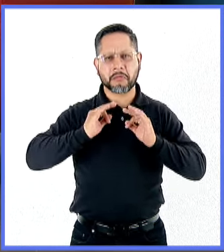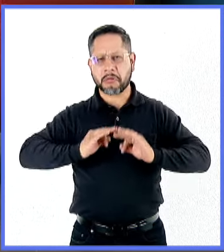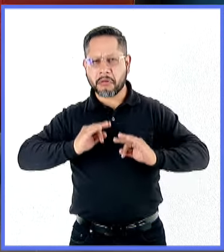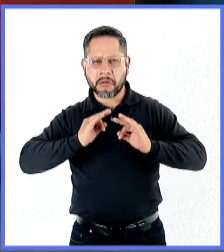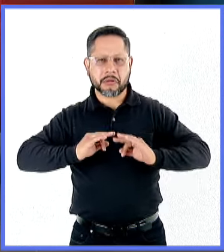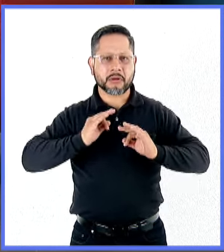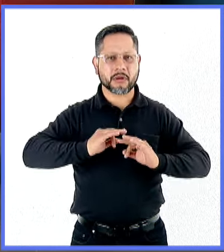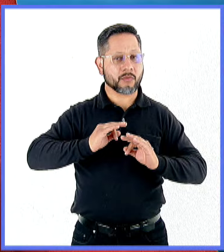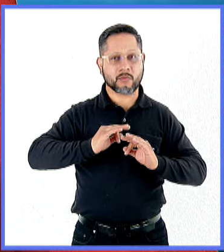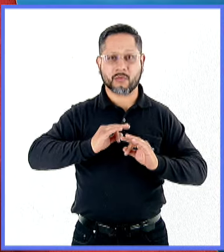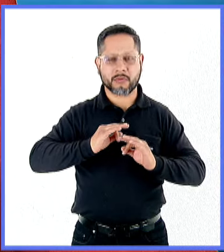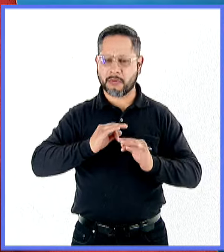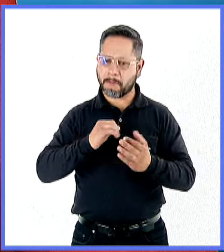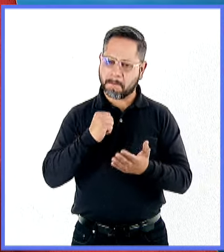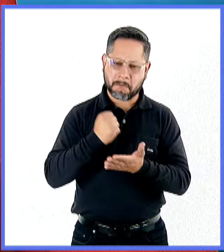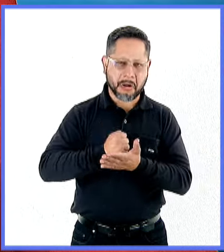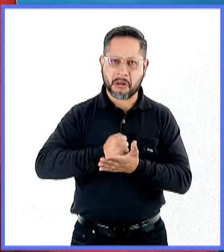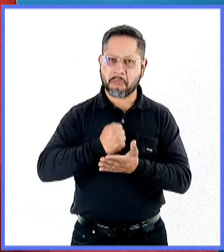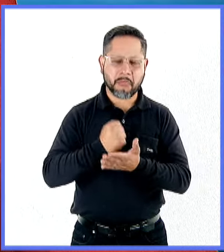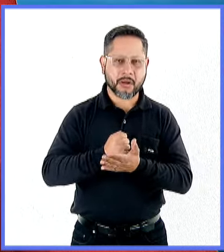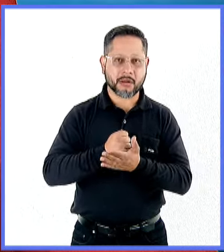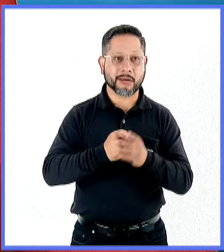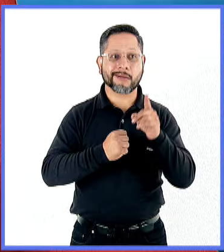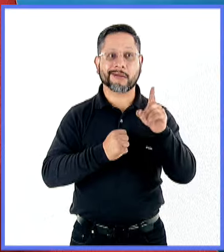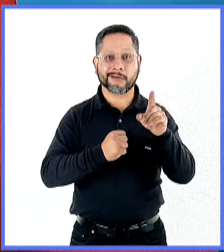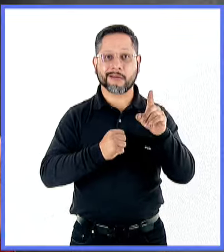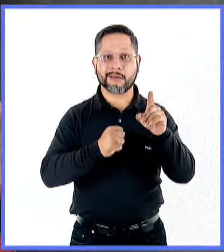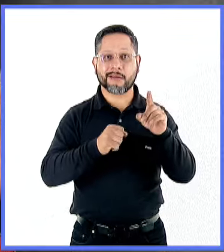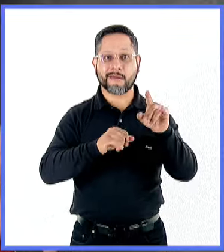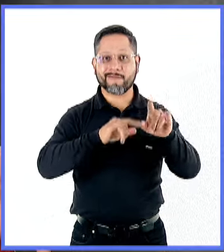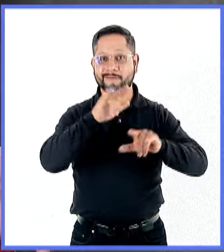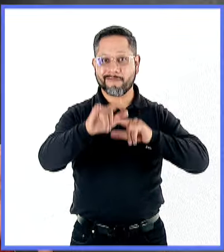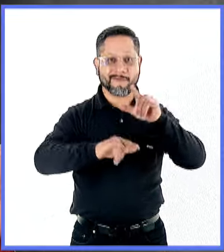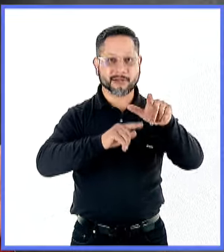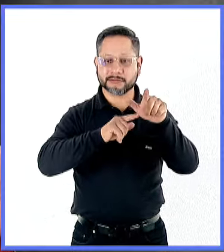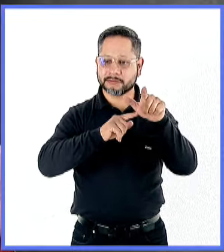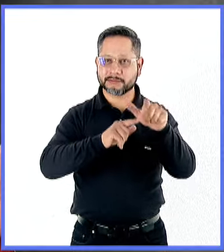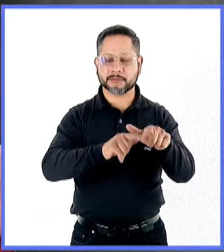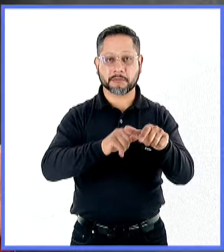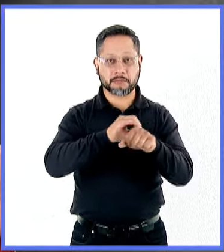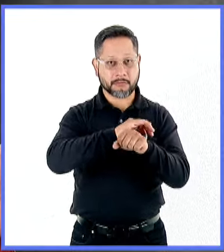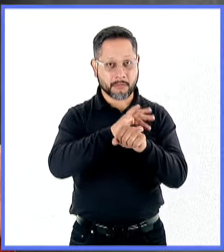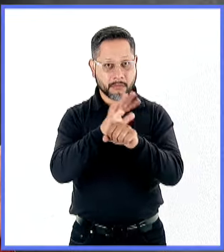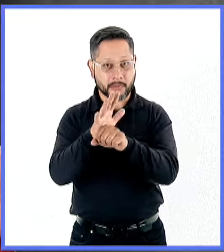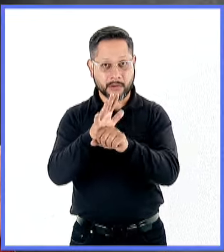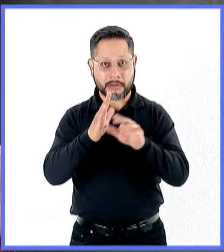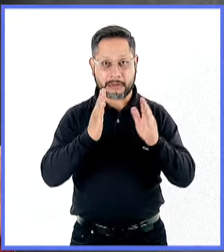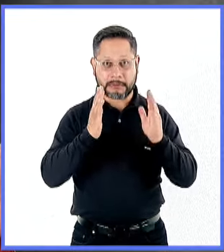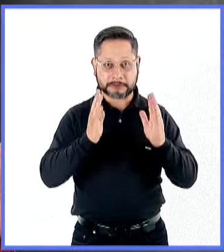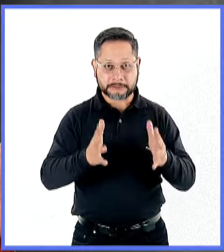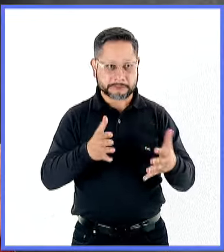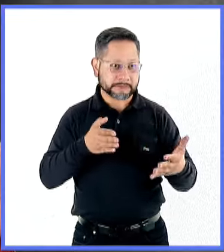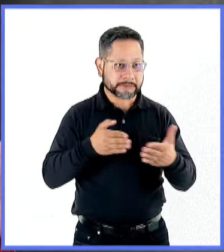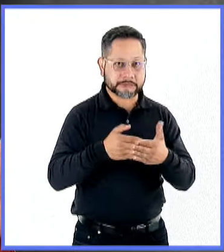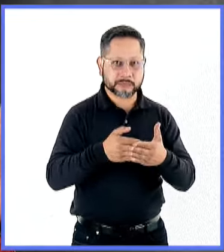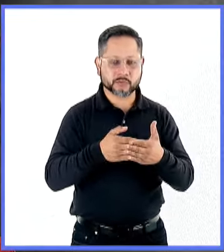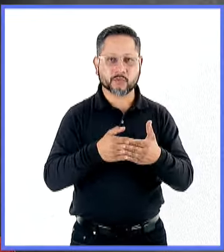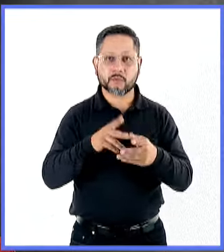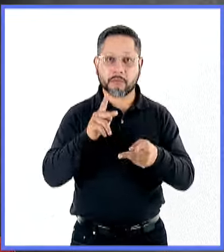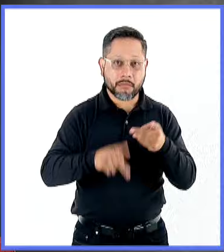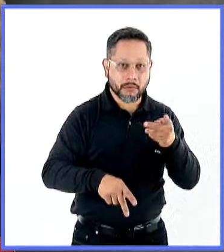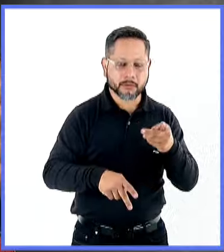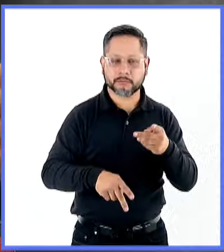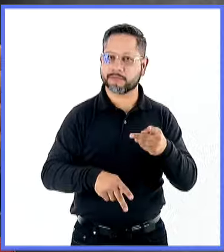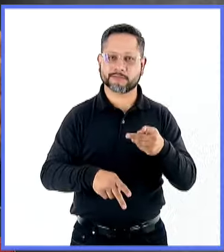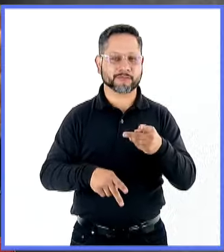institucionales, etcétera? Y la feria sigue. Ni siquiera la pandemia logró interrumpir la